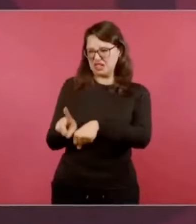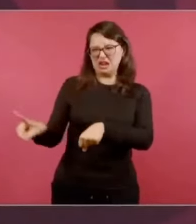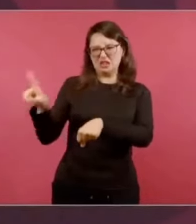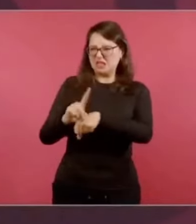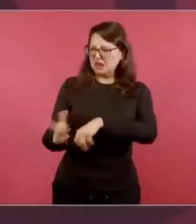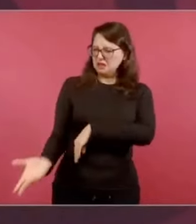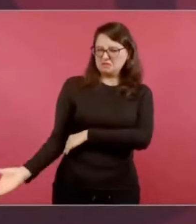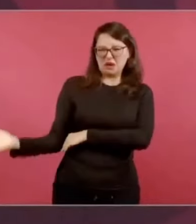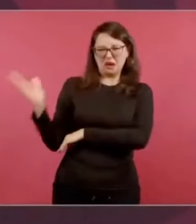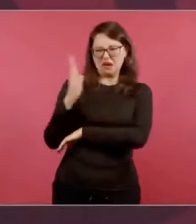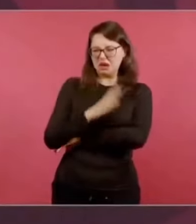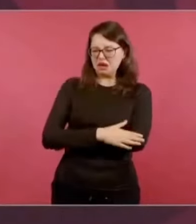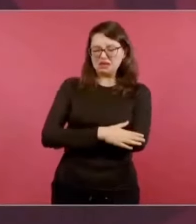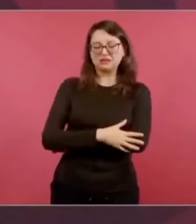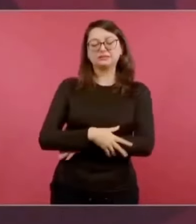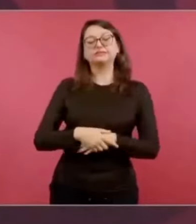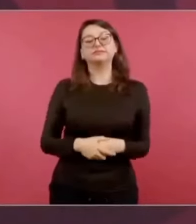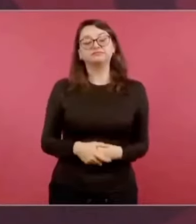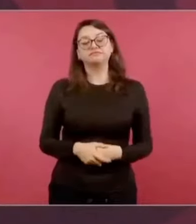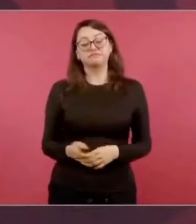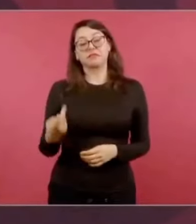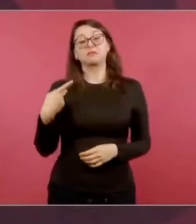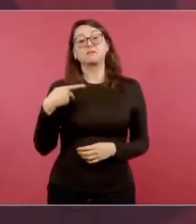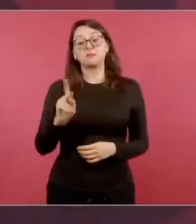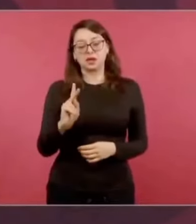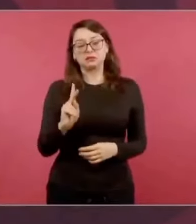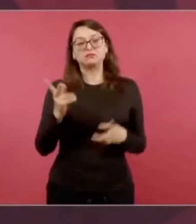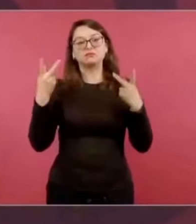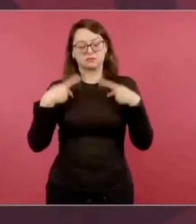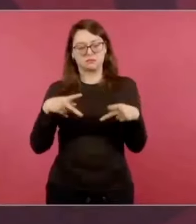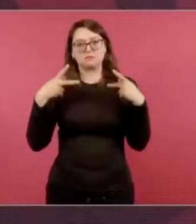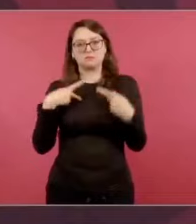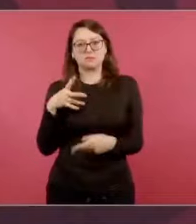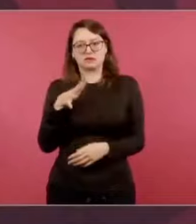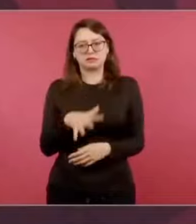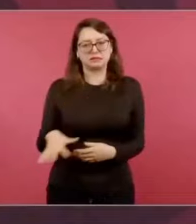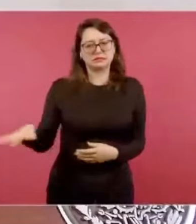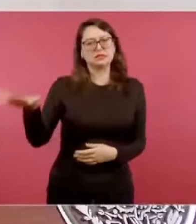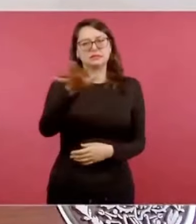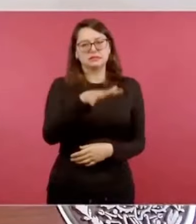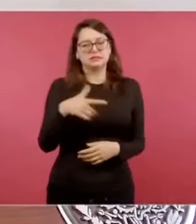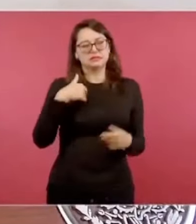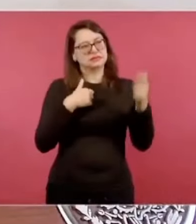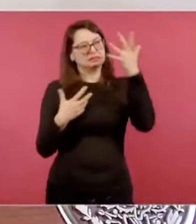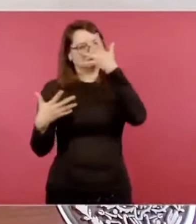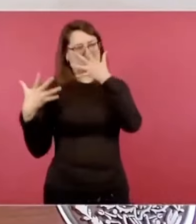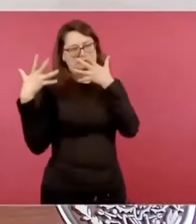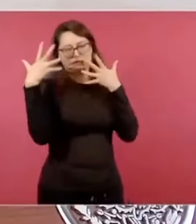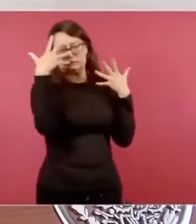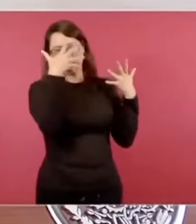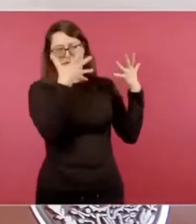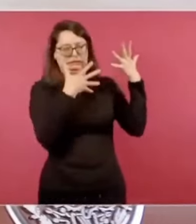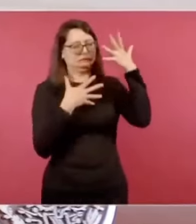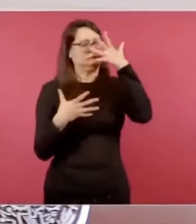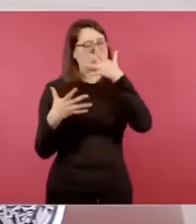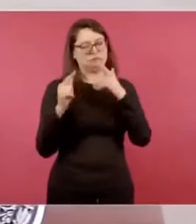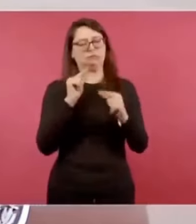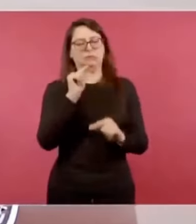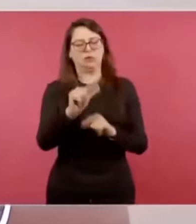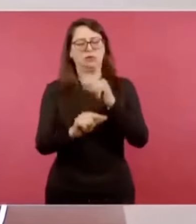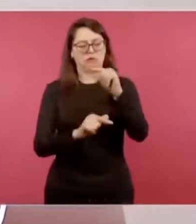muy consciente de que se ha ido